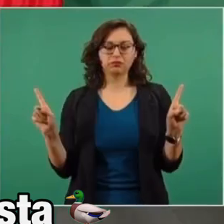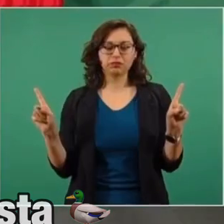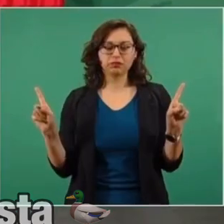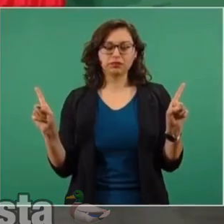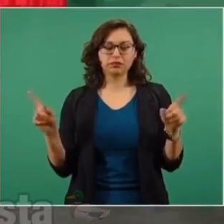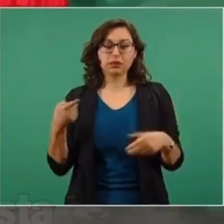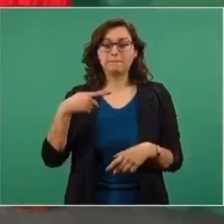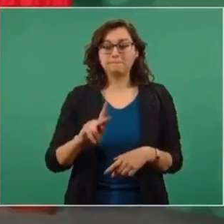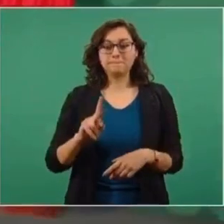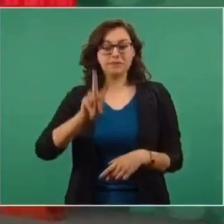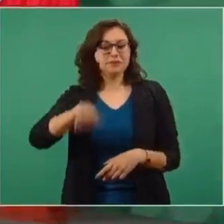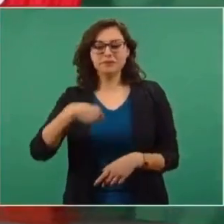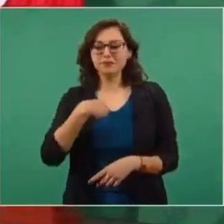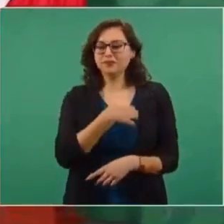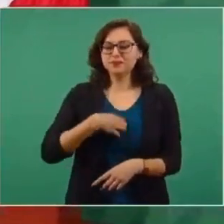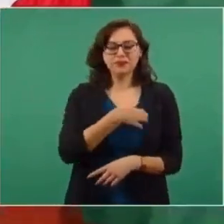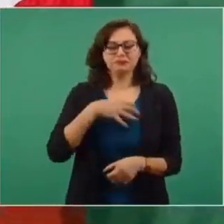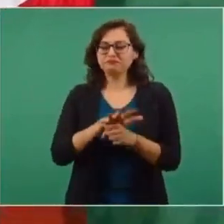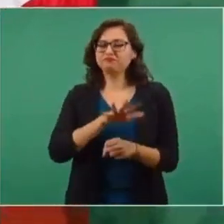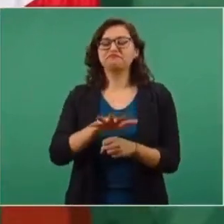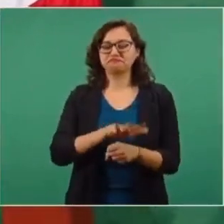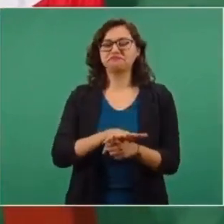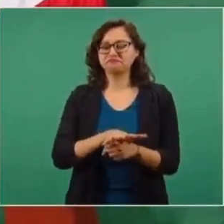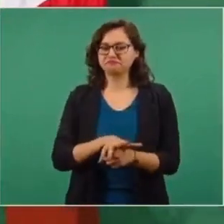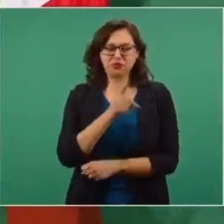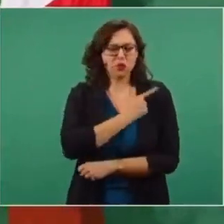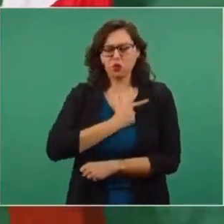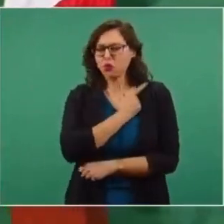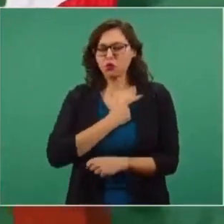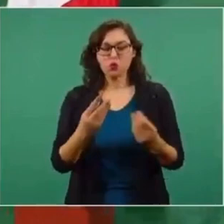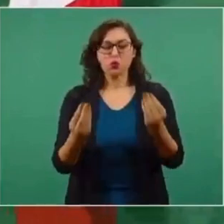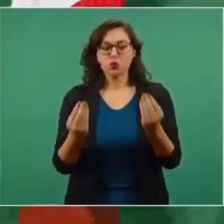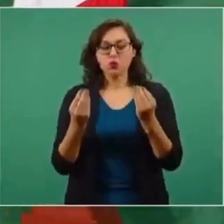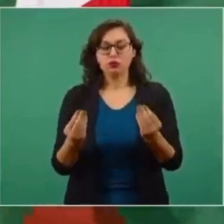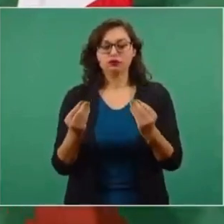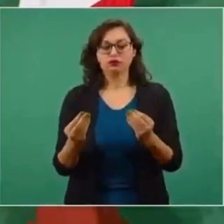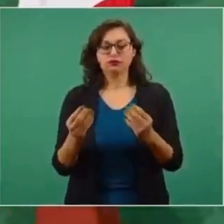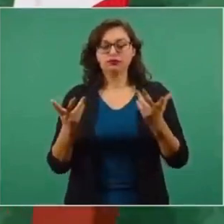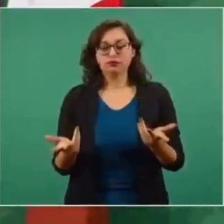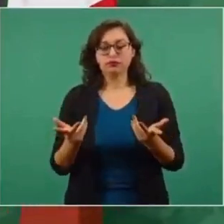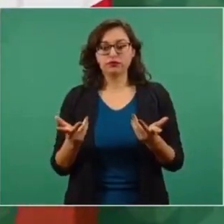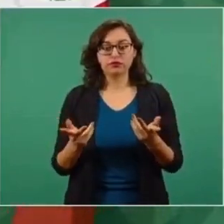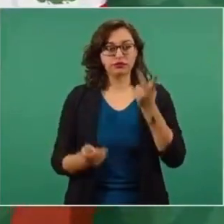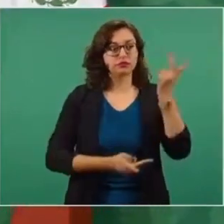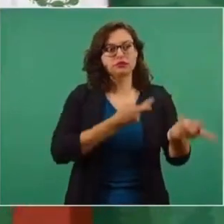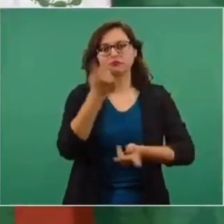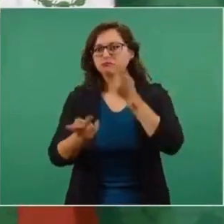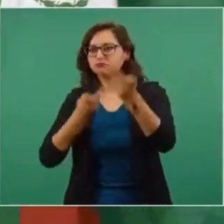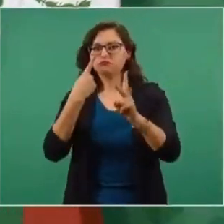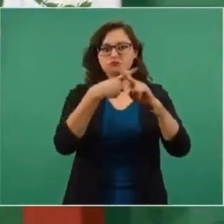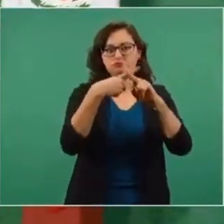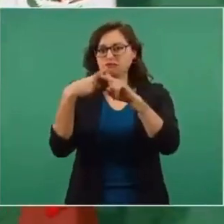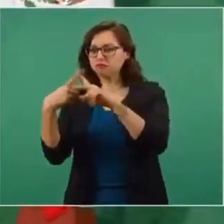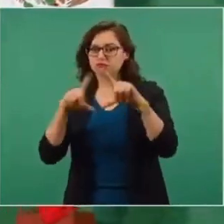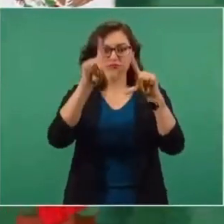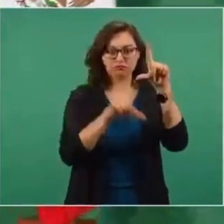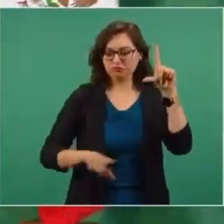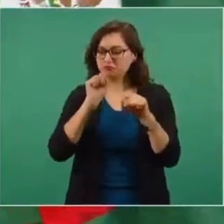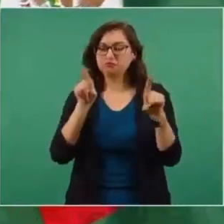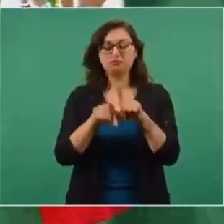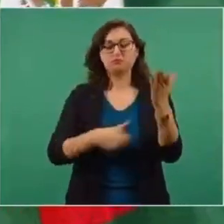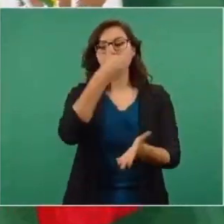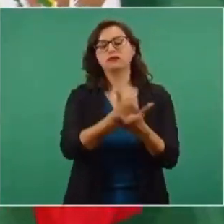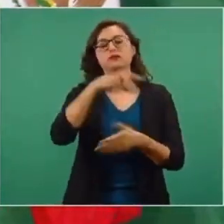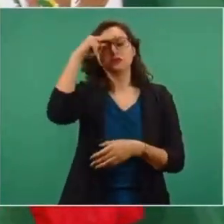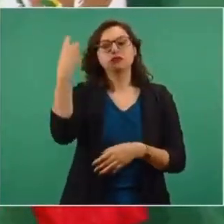segmento. Pero lo que me llena de satisfacción, lo que me da muchísimo gusto, es que en las encuestas, en todos lados, incluido la Ciudad de